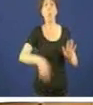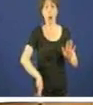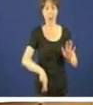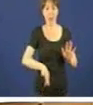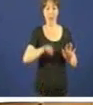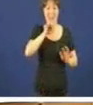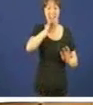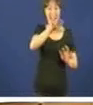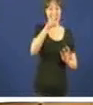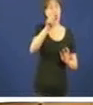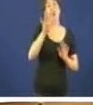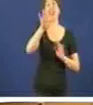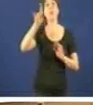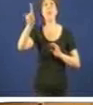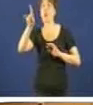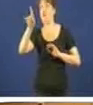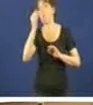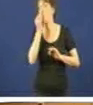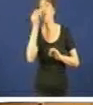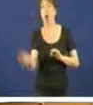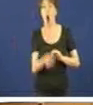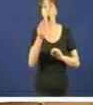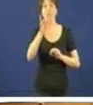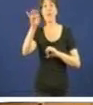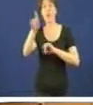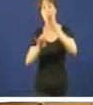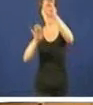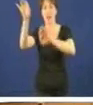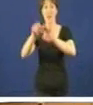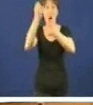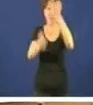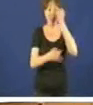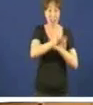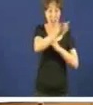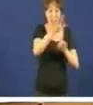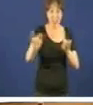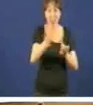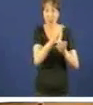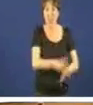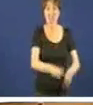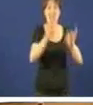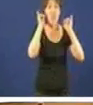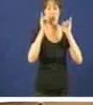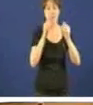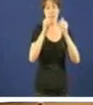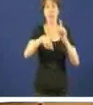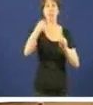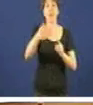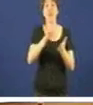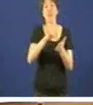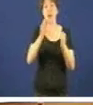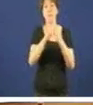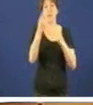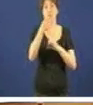era mellor o 51 era mellor o 51 pero ning o 15 conseguivo o señor Feijo vai rematando 21 de setembro inaugurando un novo